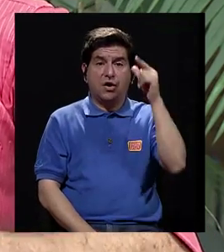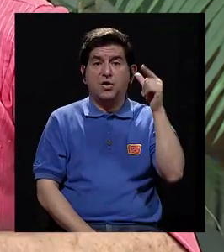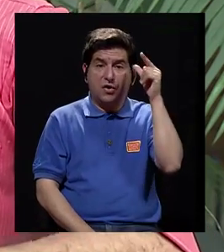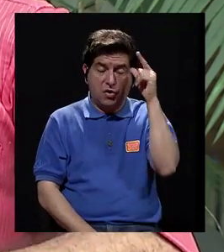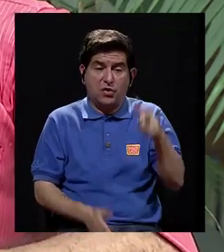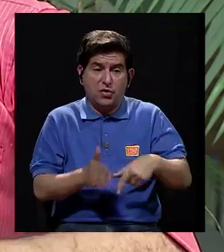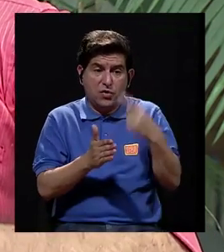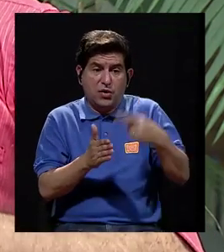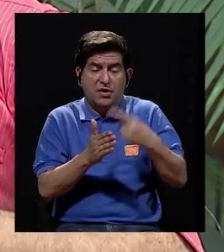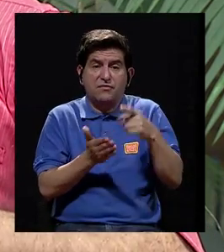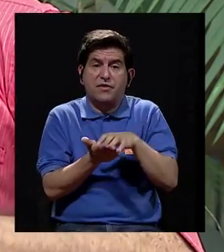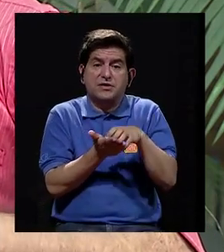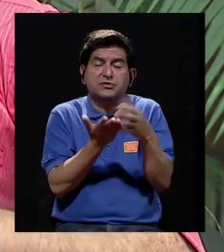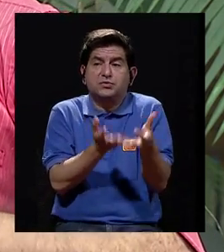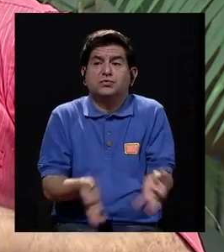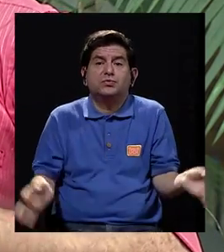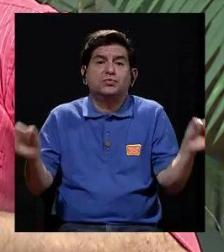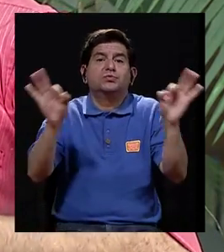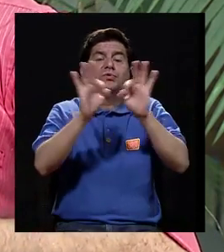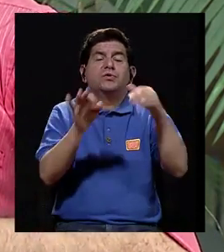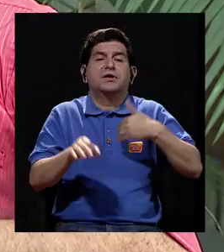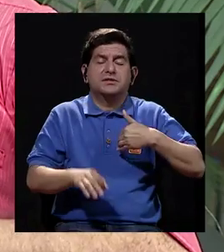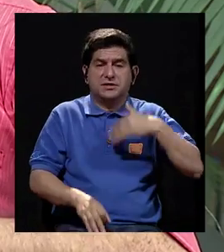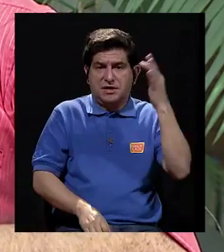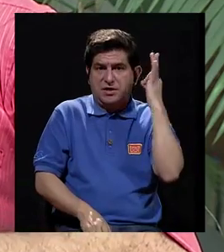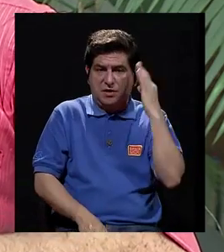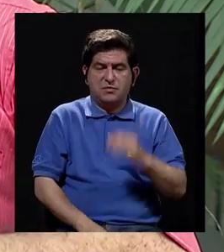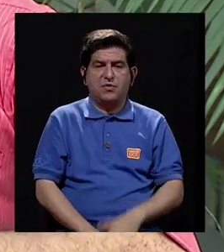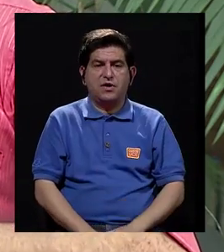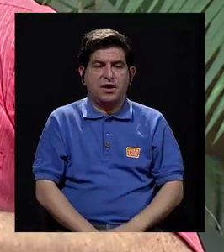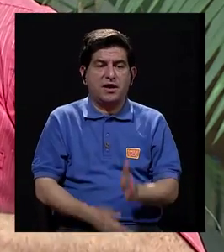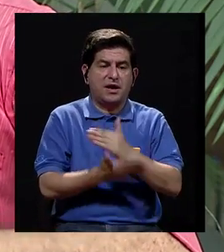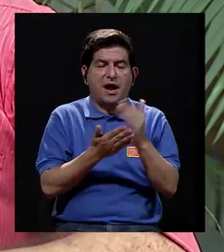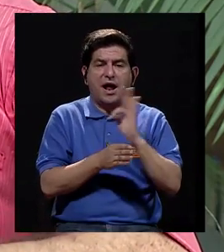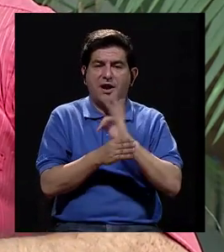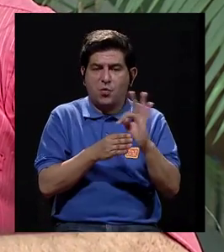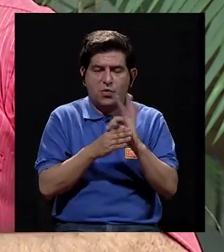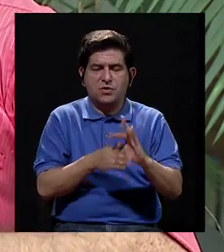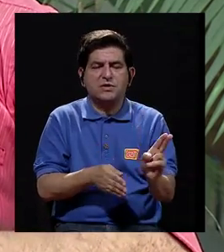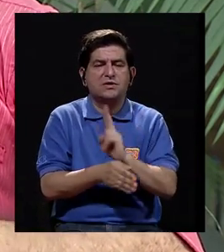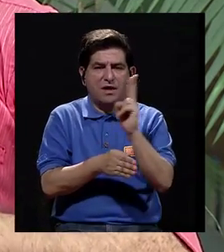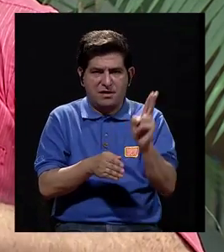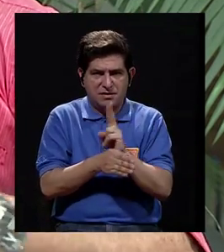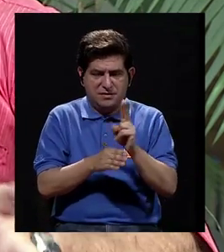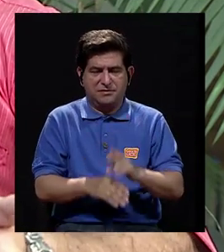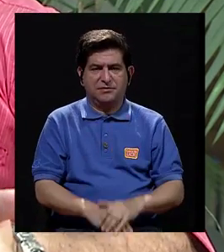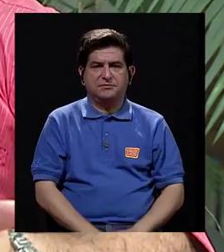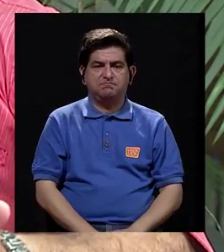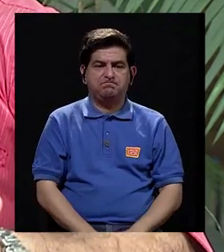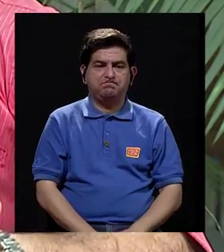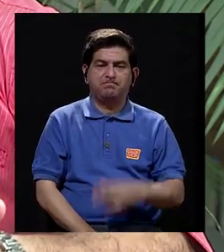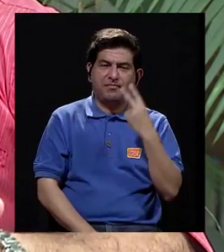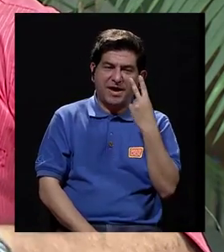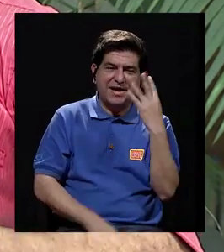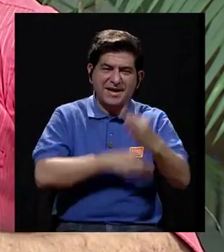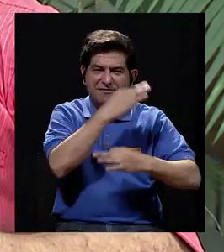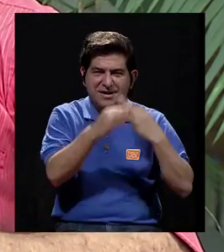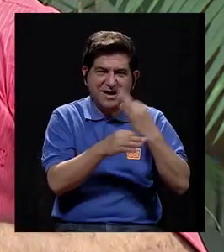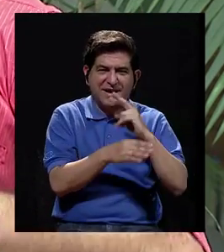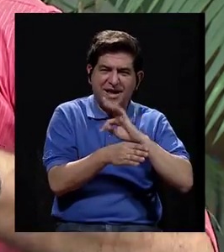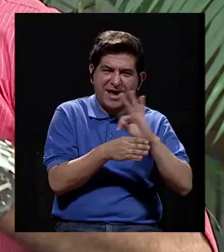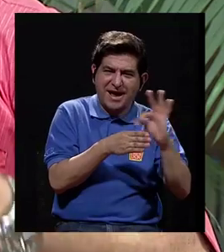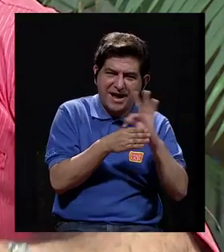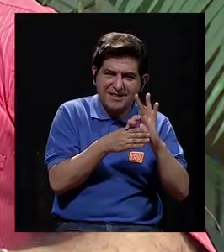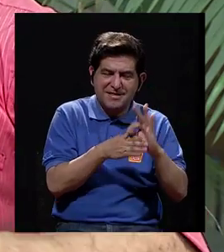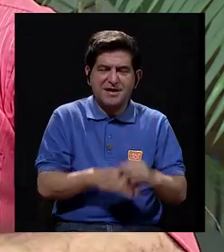por supuesto, muchas veces las dudas más importantes que tienen las señoras son las que toman algún tipo de tratamiento. ¿Qué les decimos? Bueno, habría que ver el tipo de